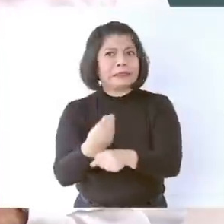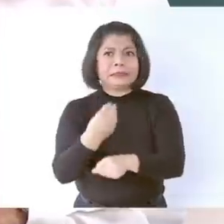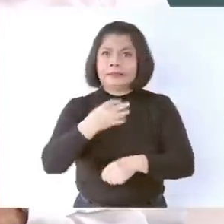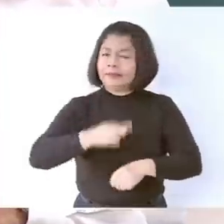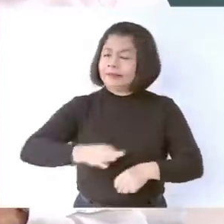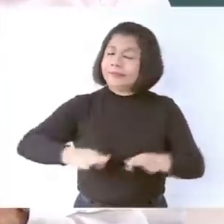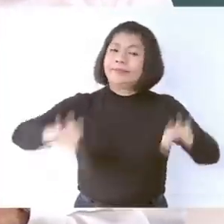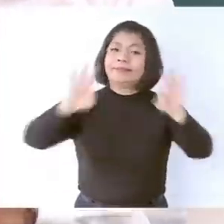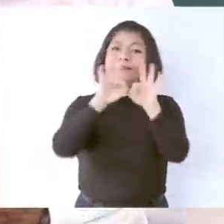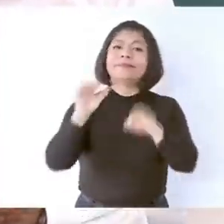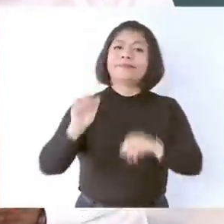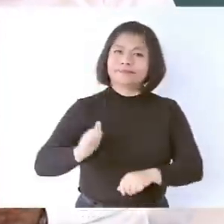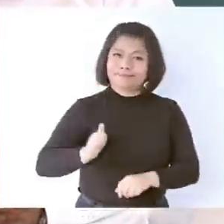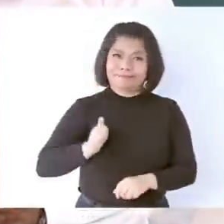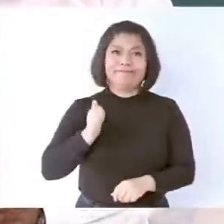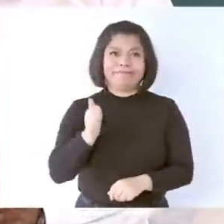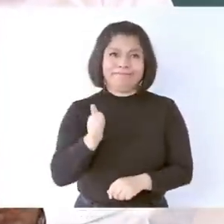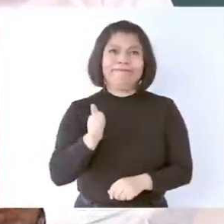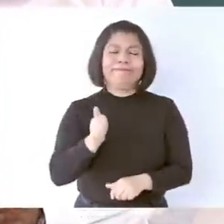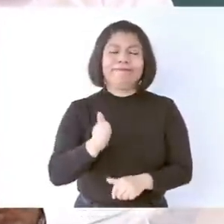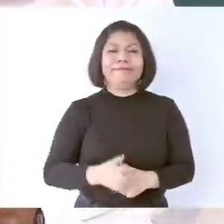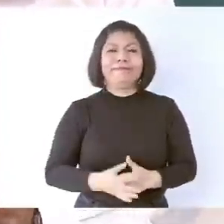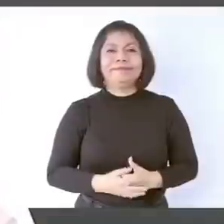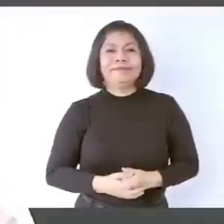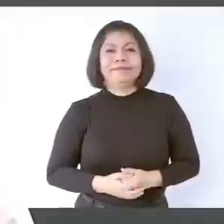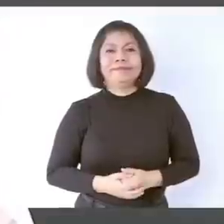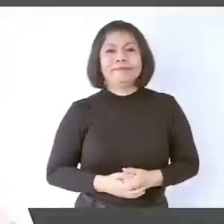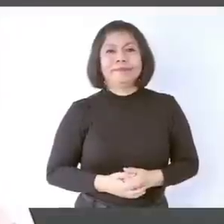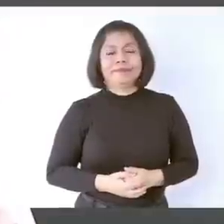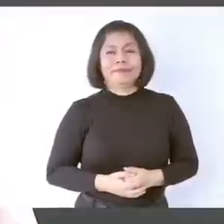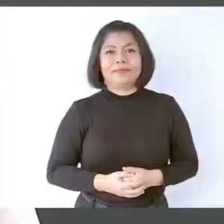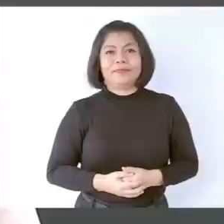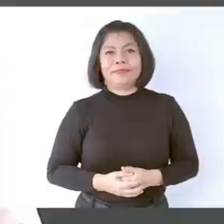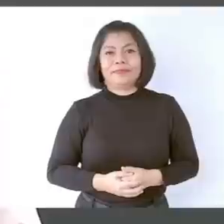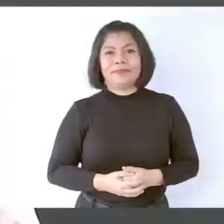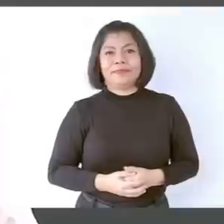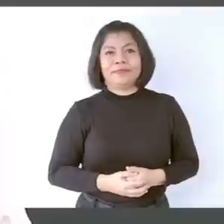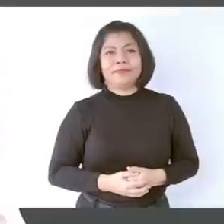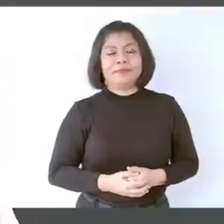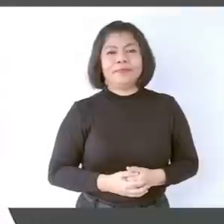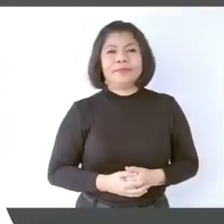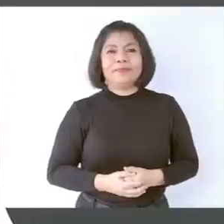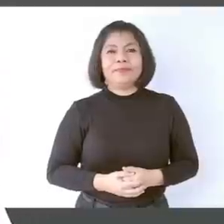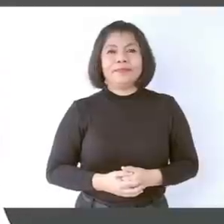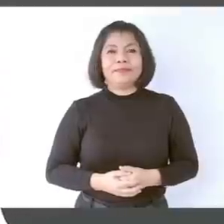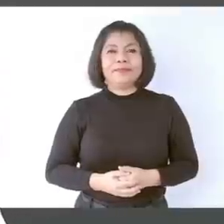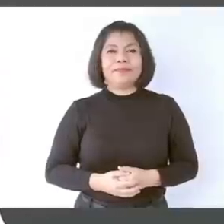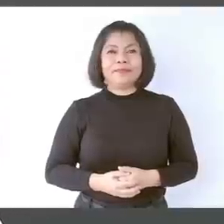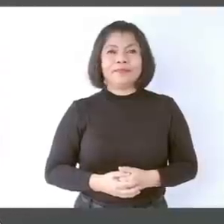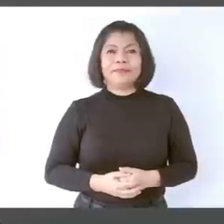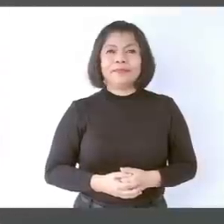hacer tapes,